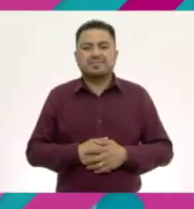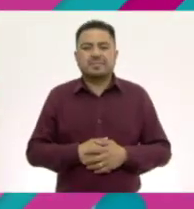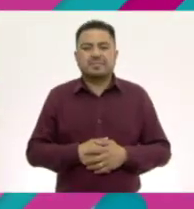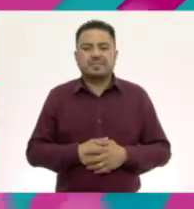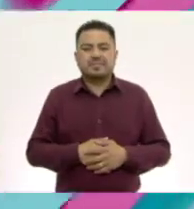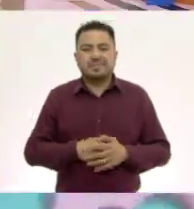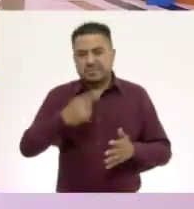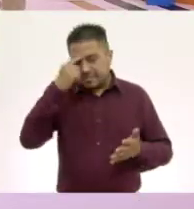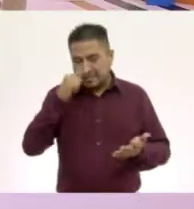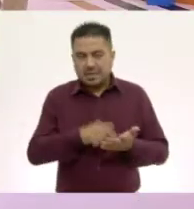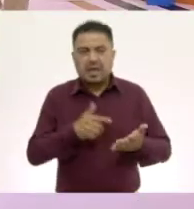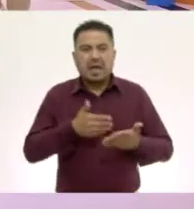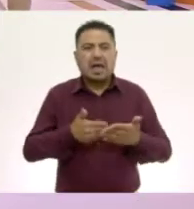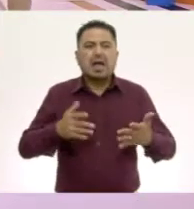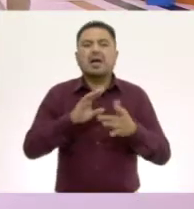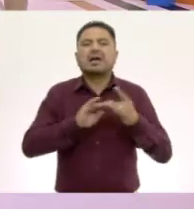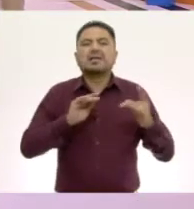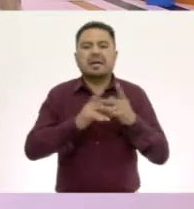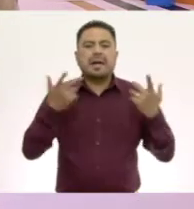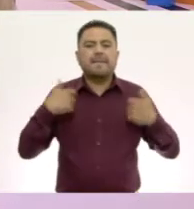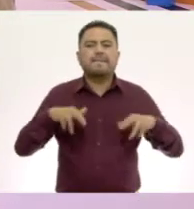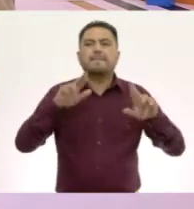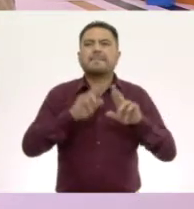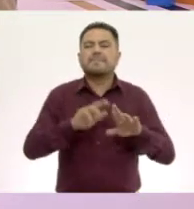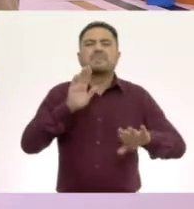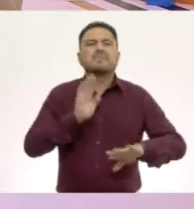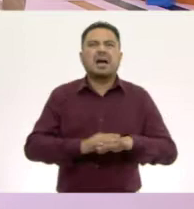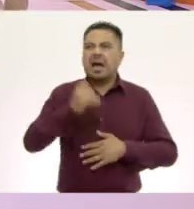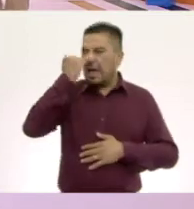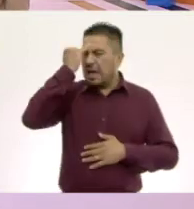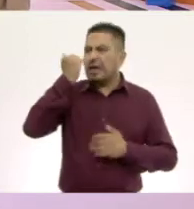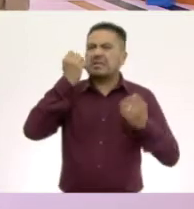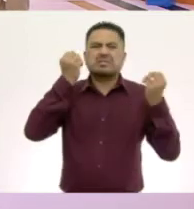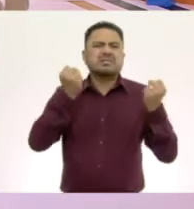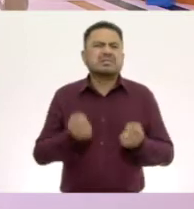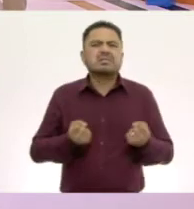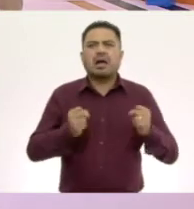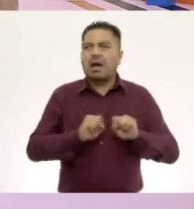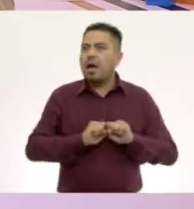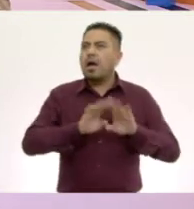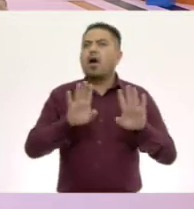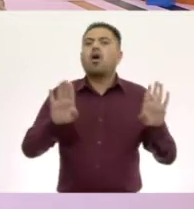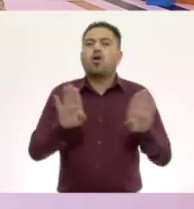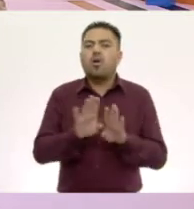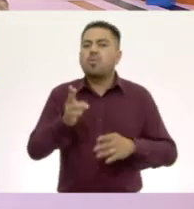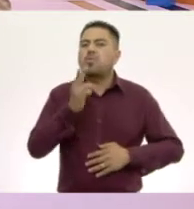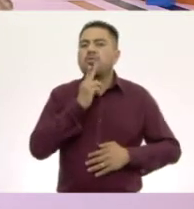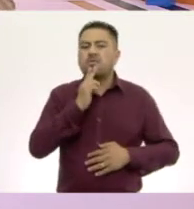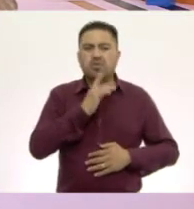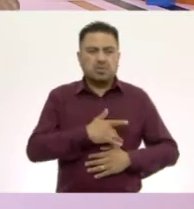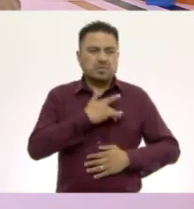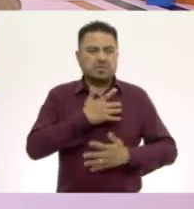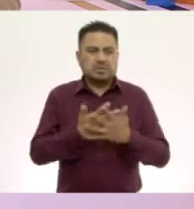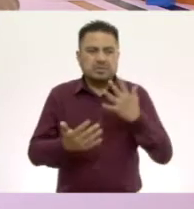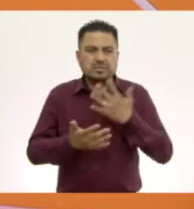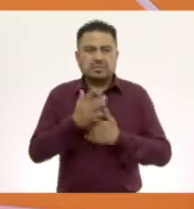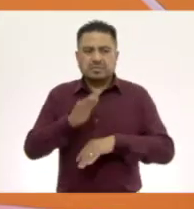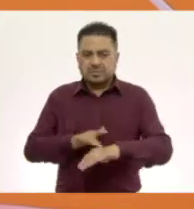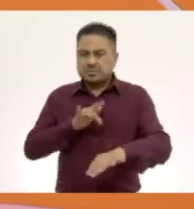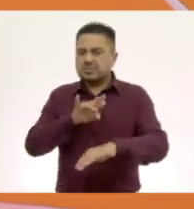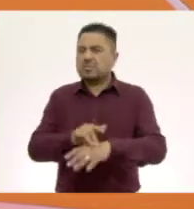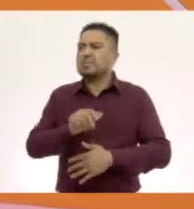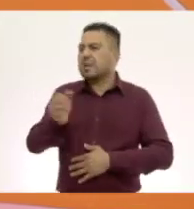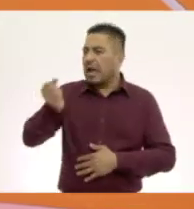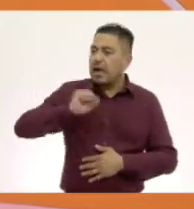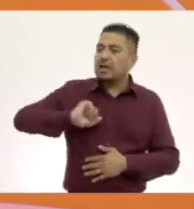Creo que ahora con la explicación de la maestra Laura tenemos una idea mucho más clara de cómo es que funciona el sentido del tacto, profe Dondanis. Así